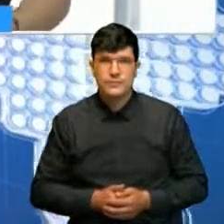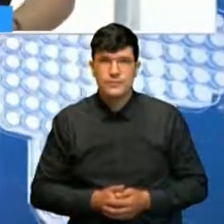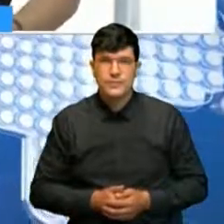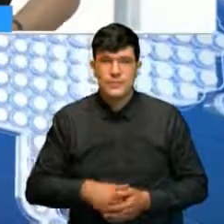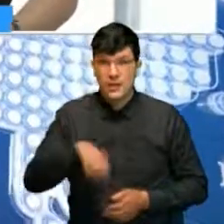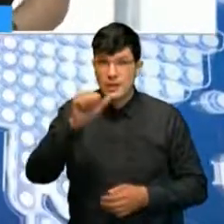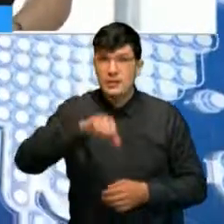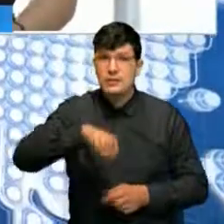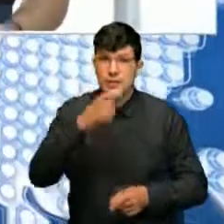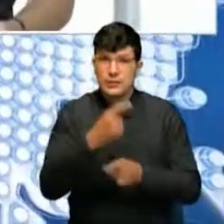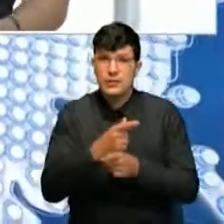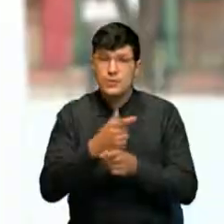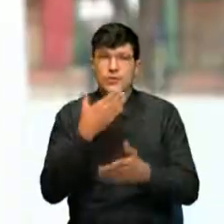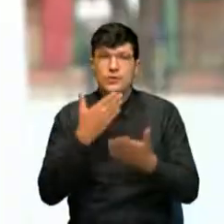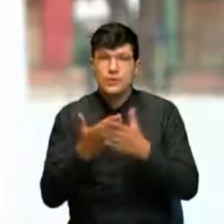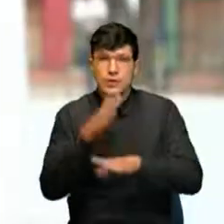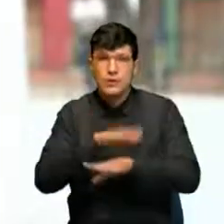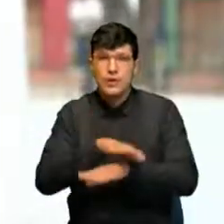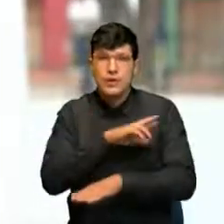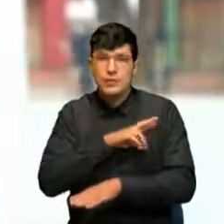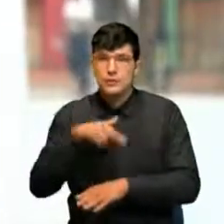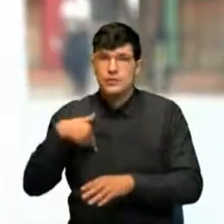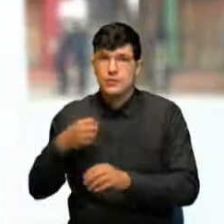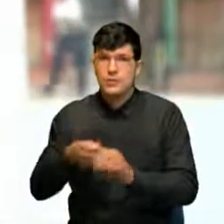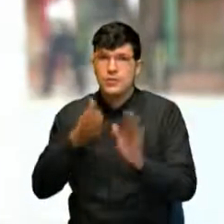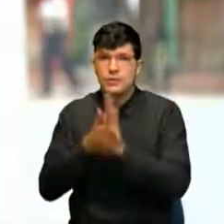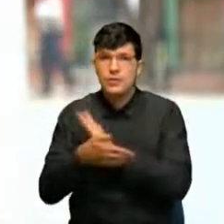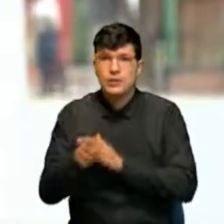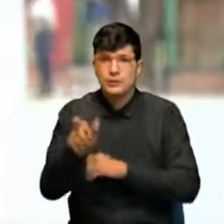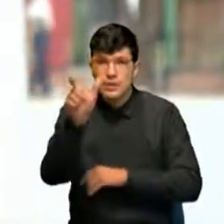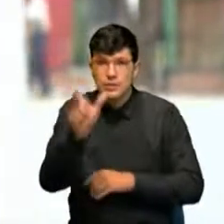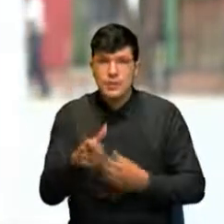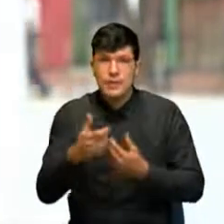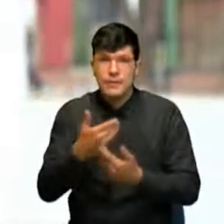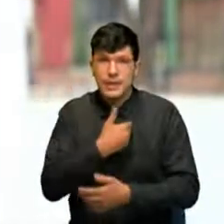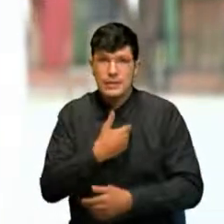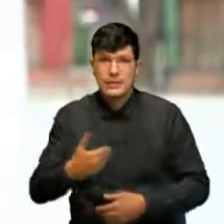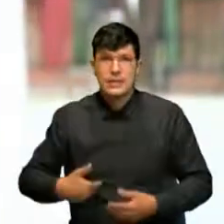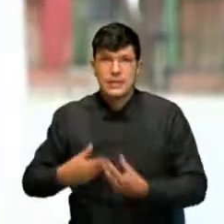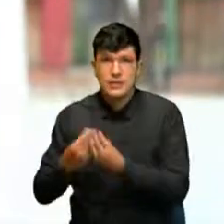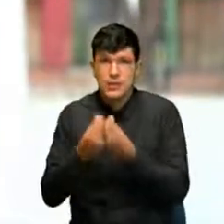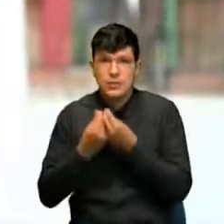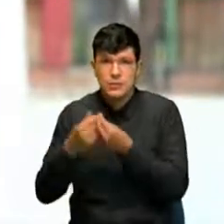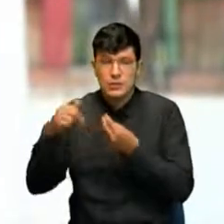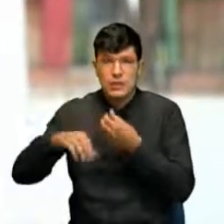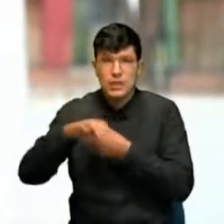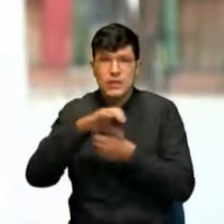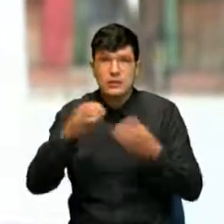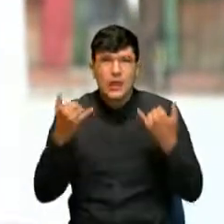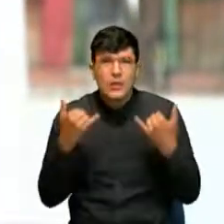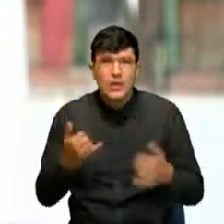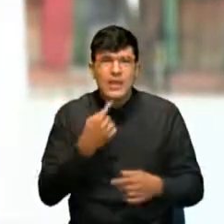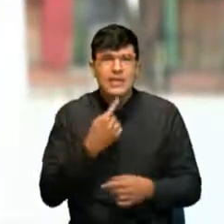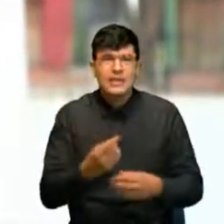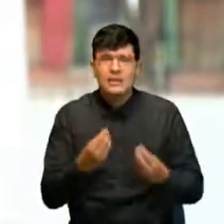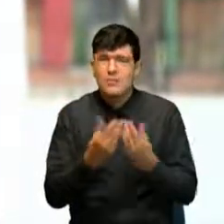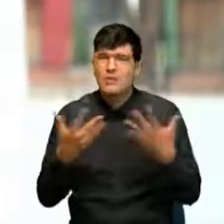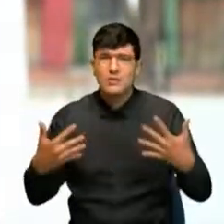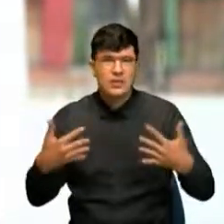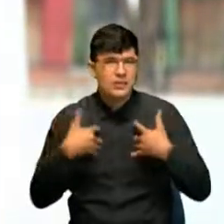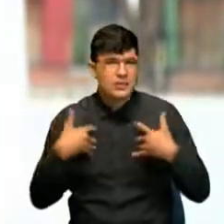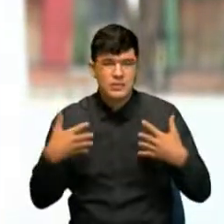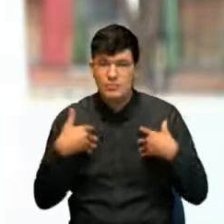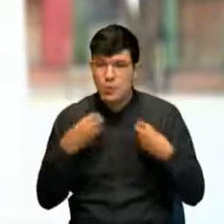Así es, buenas tardes. Pues les contamos que el presidente del Consejo de la Ciudad ha señalado que se está viviendo una ola de violencia y de